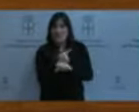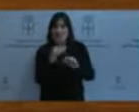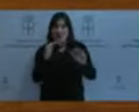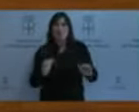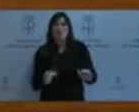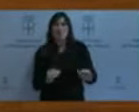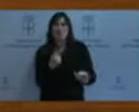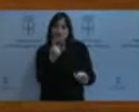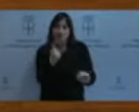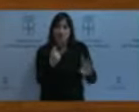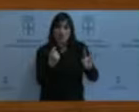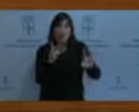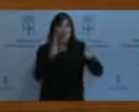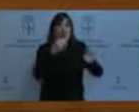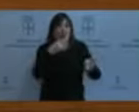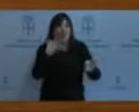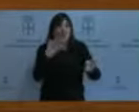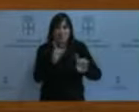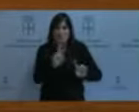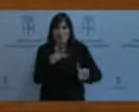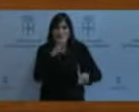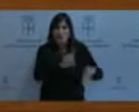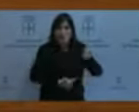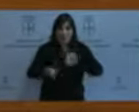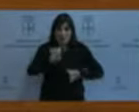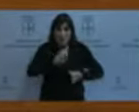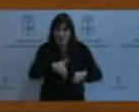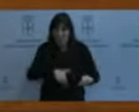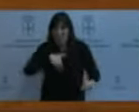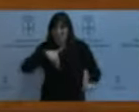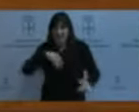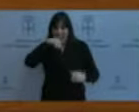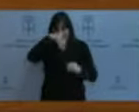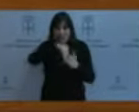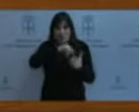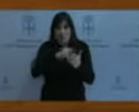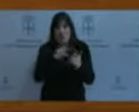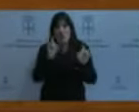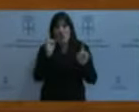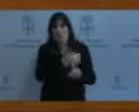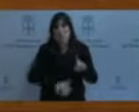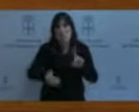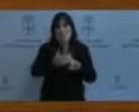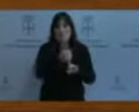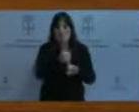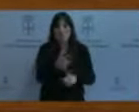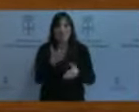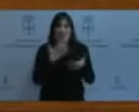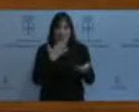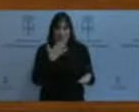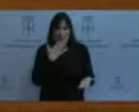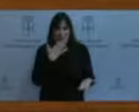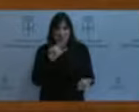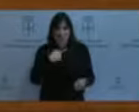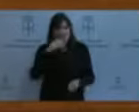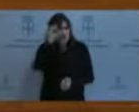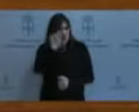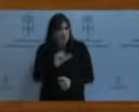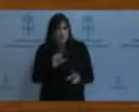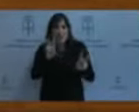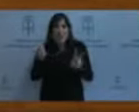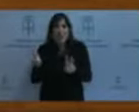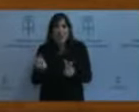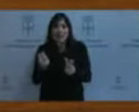el problema que tenemos en general del sistema educativo. Por ejemplo, yo no he escuchado nada hablar de las horas desde un punto de vista